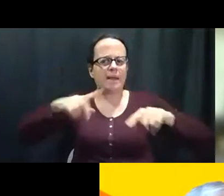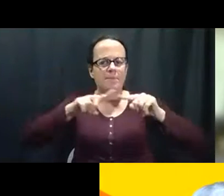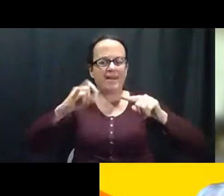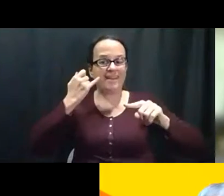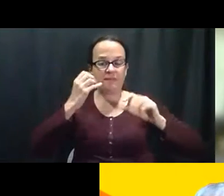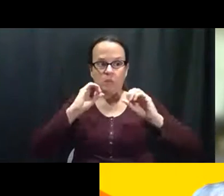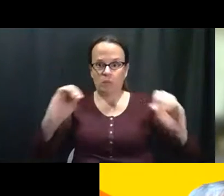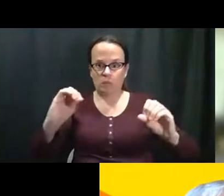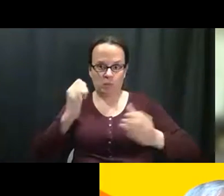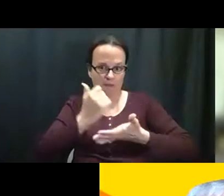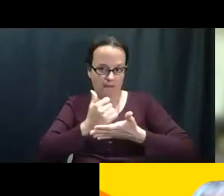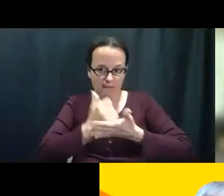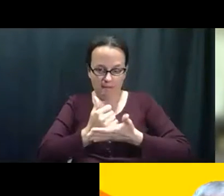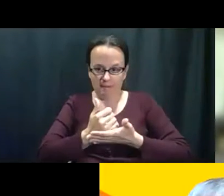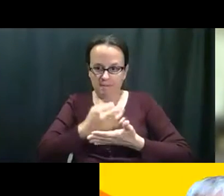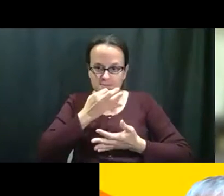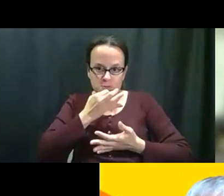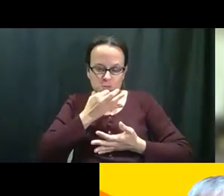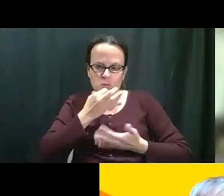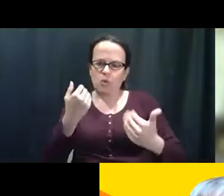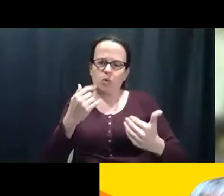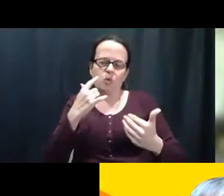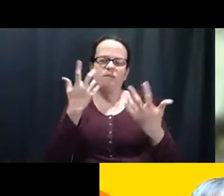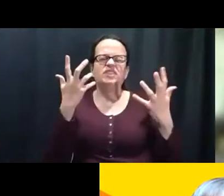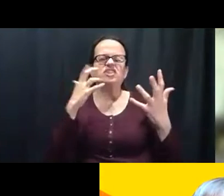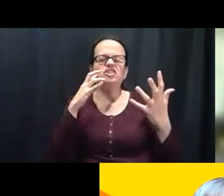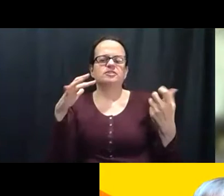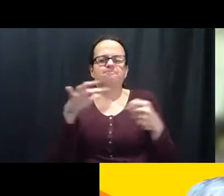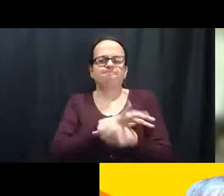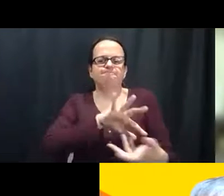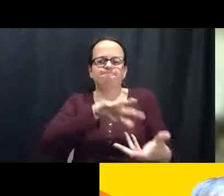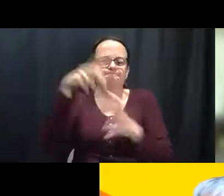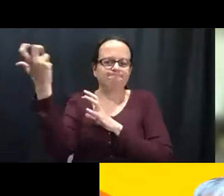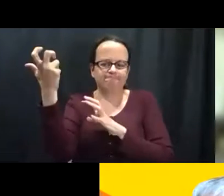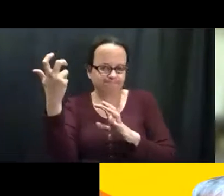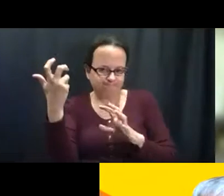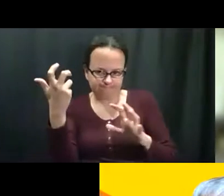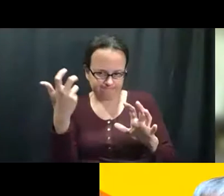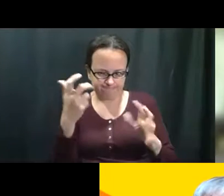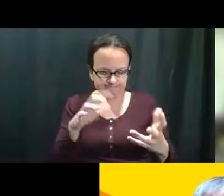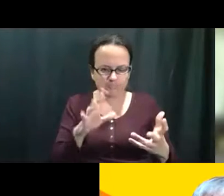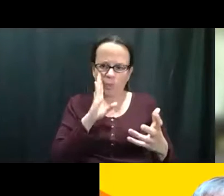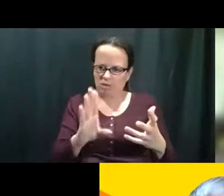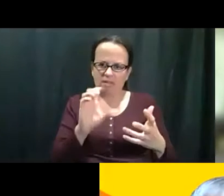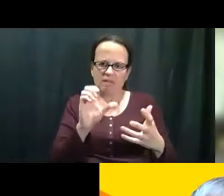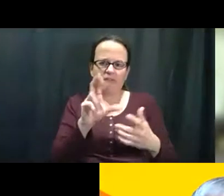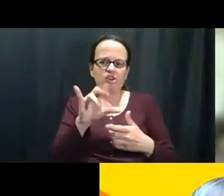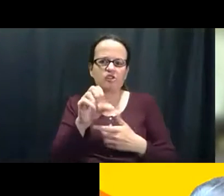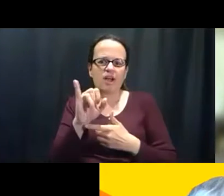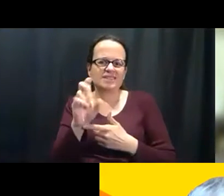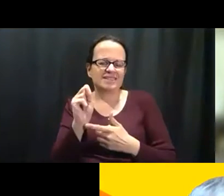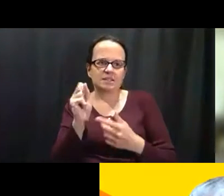comportándose con, eh, eh, muy malcriado. Y entonces, eventualmente usted va a llegar a una crisis,